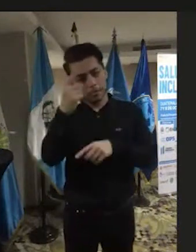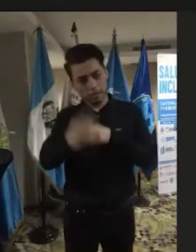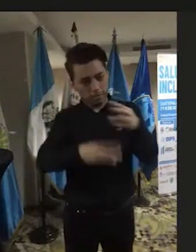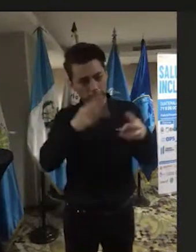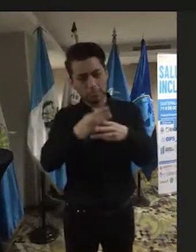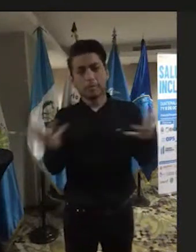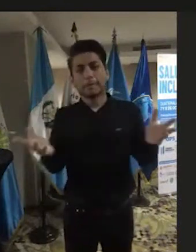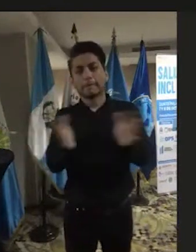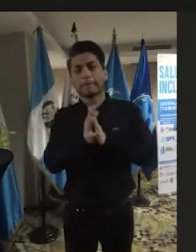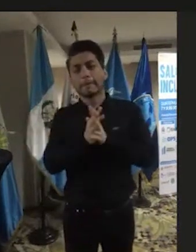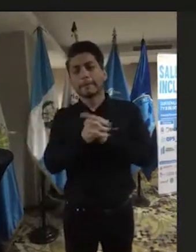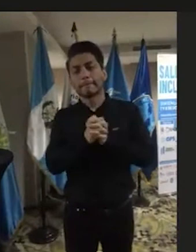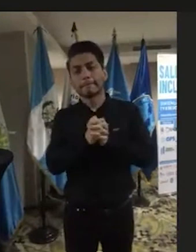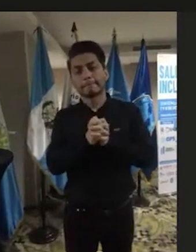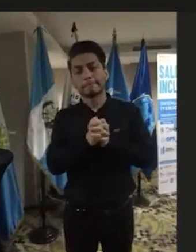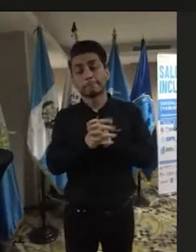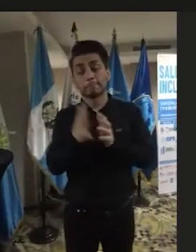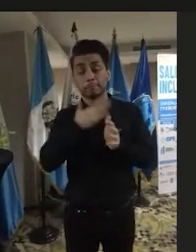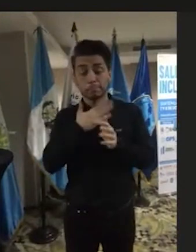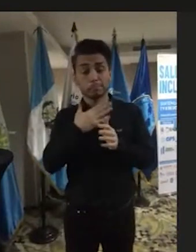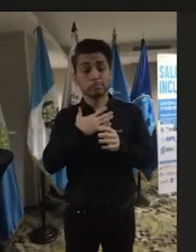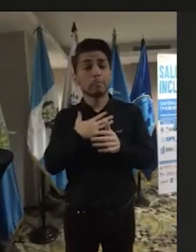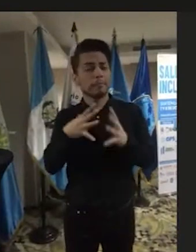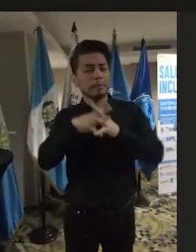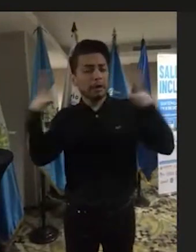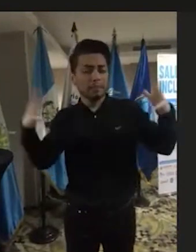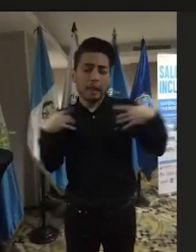Para nosotros ha sido un gran esfuerzo